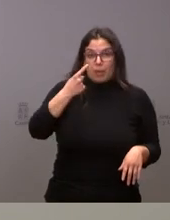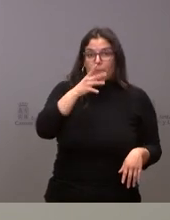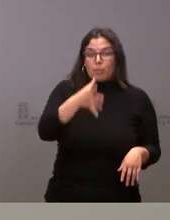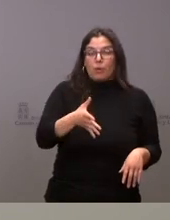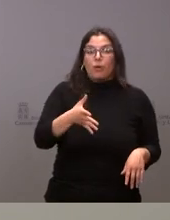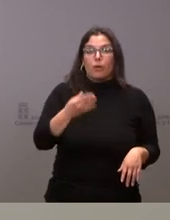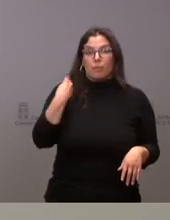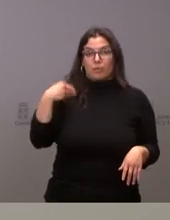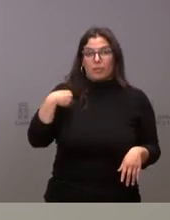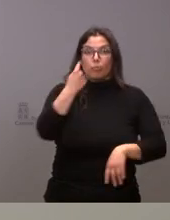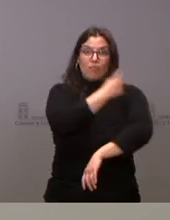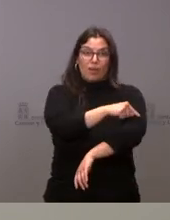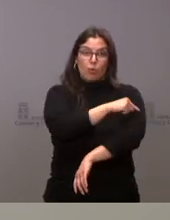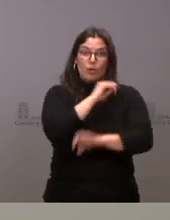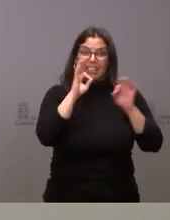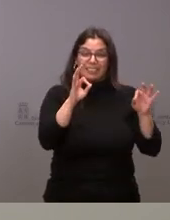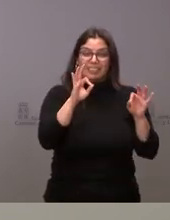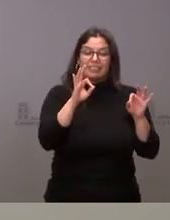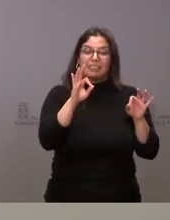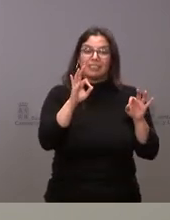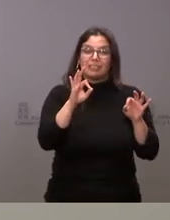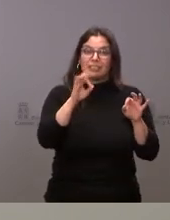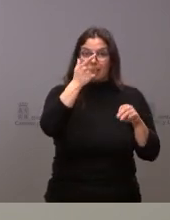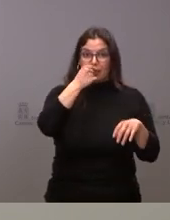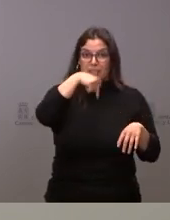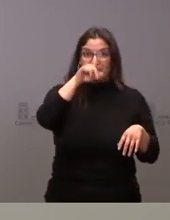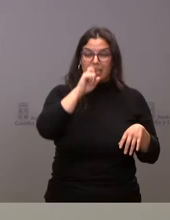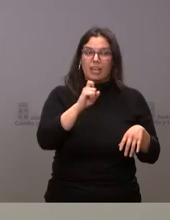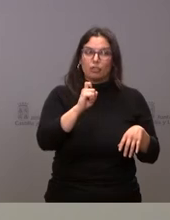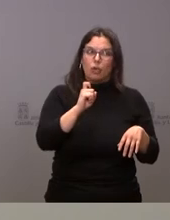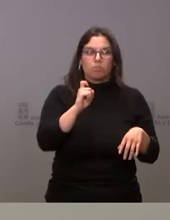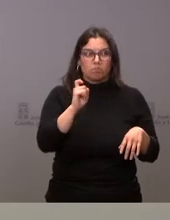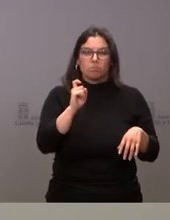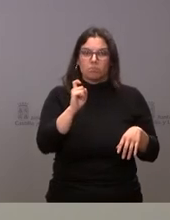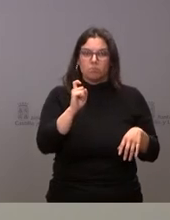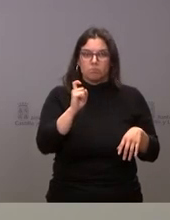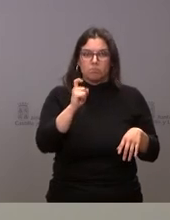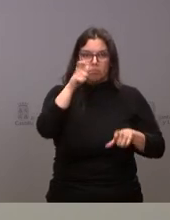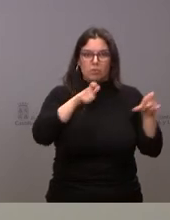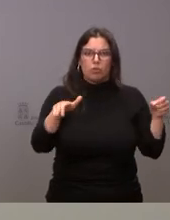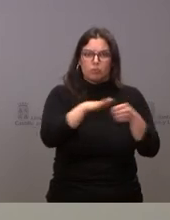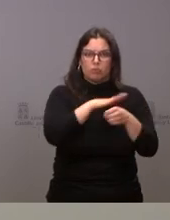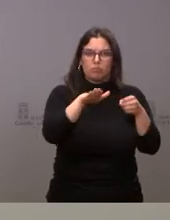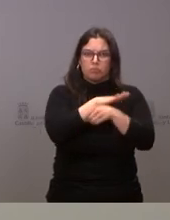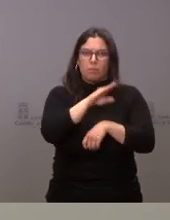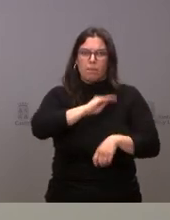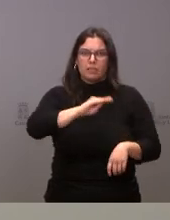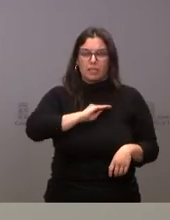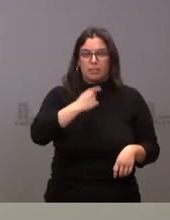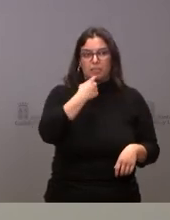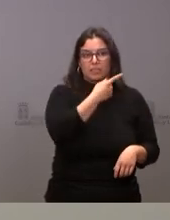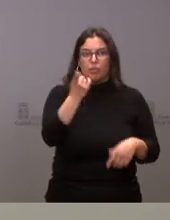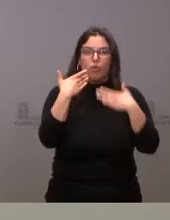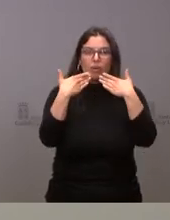la campaña de vacunación esta temporada ha sido especialmente relevante yo desde aquí agradezco el